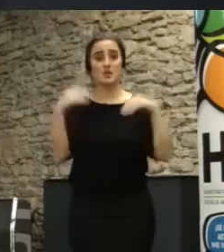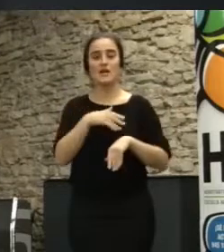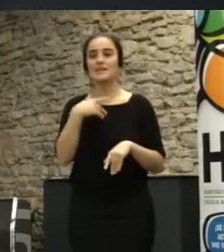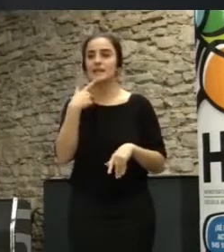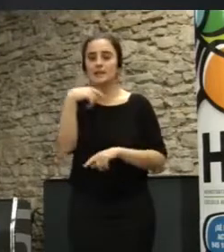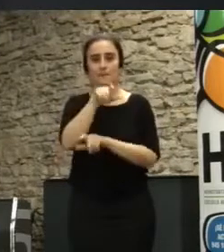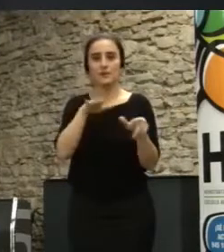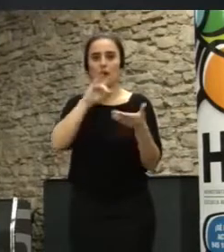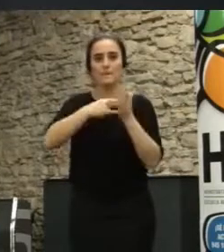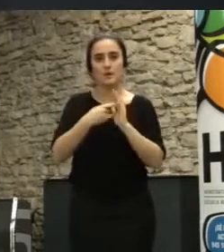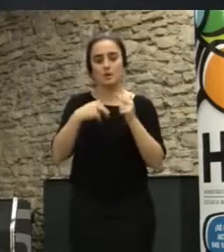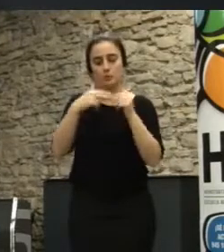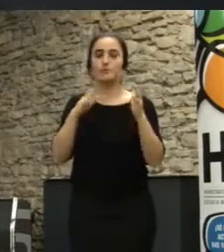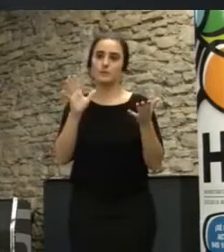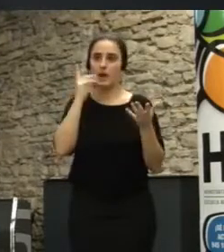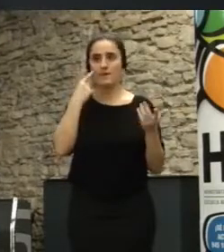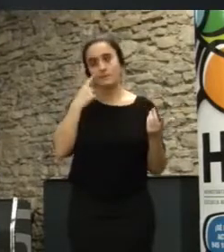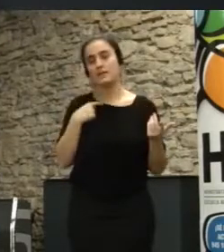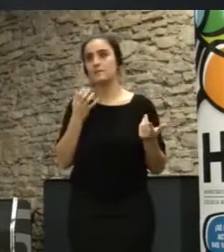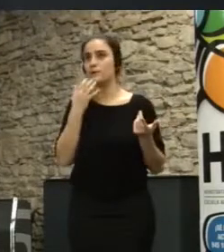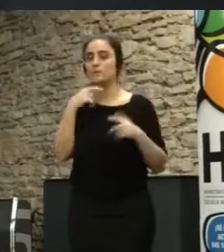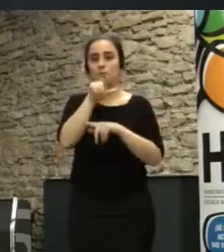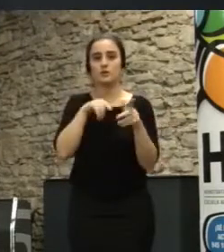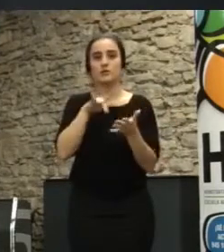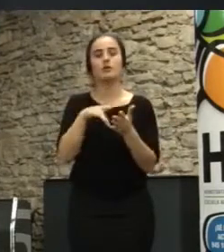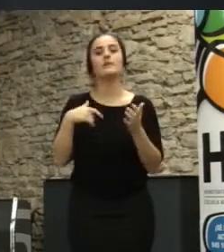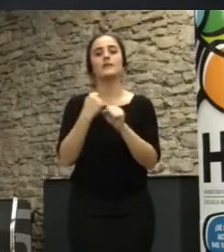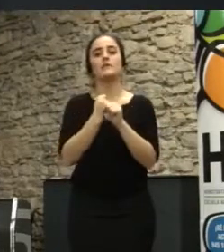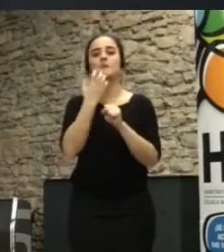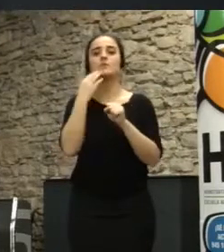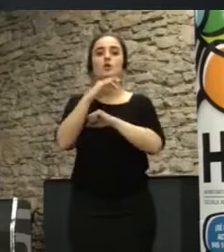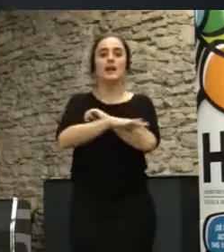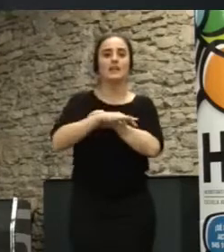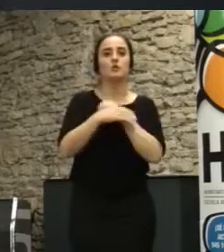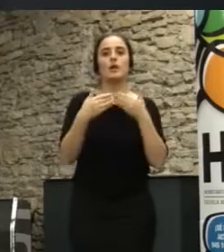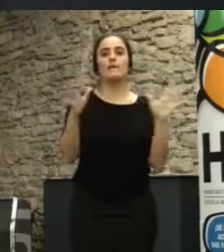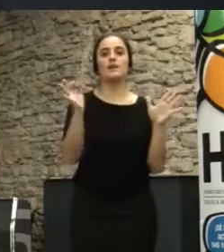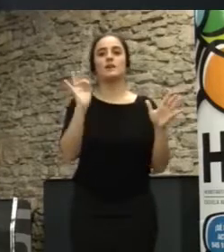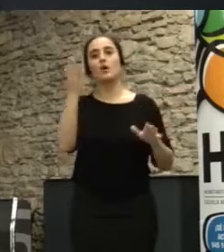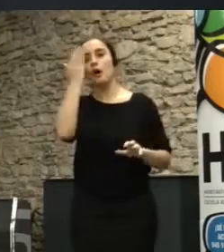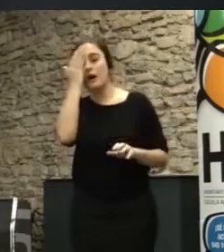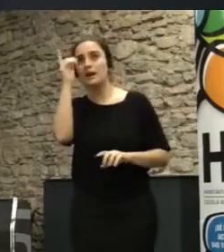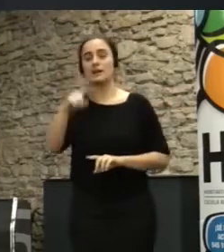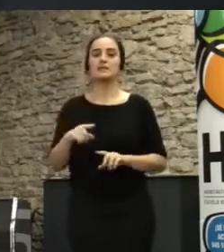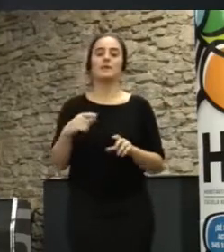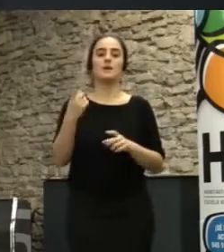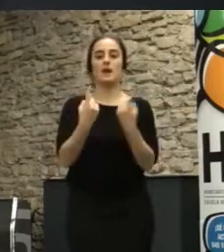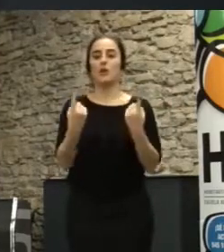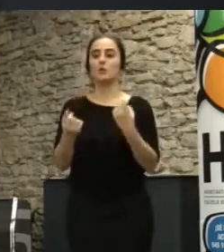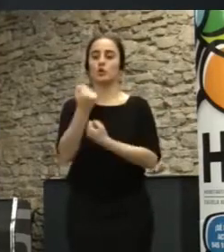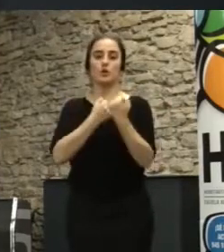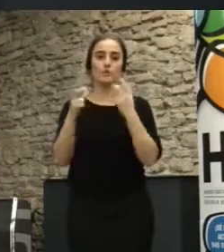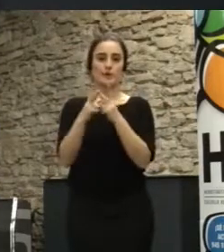porque claro, me cuentan que es gente que trabaja con arquitectura abierta, hay hackers, hay gente de la economía social más tradicional,